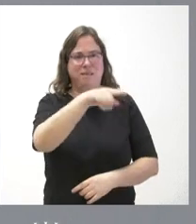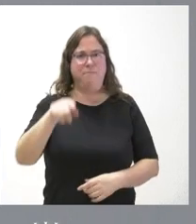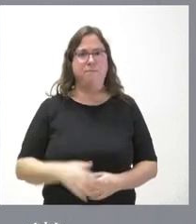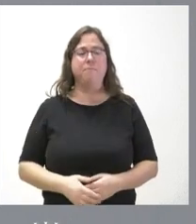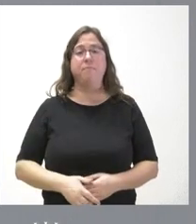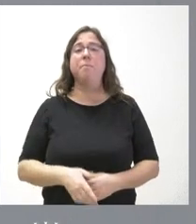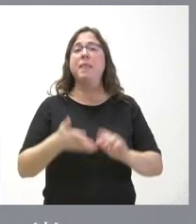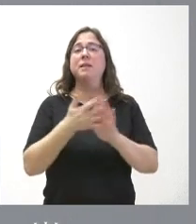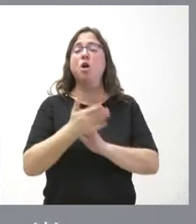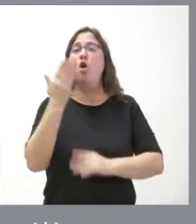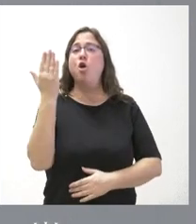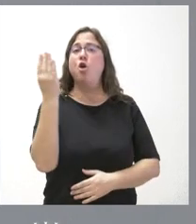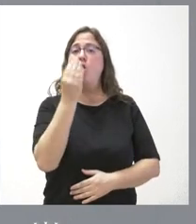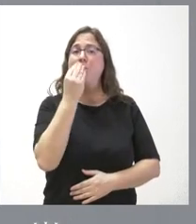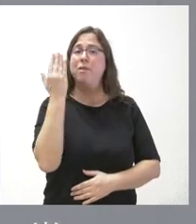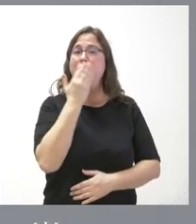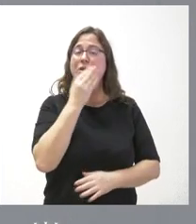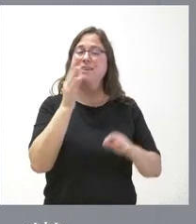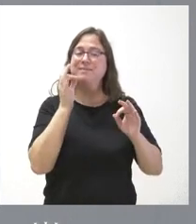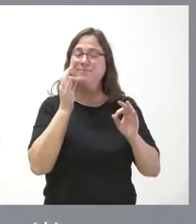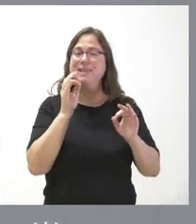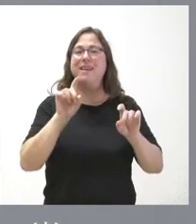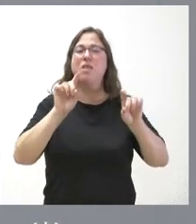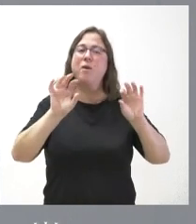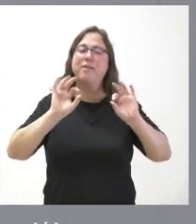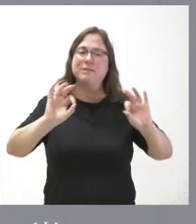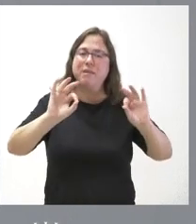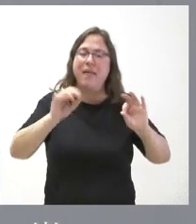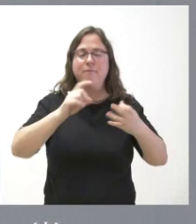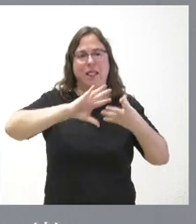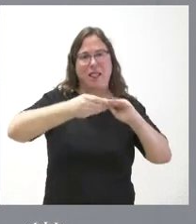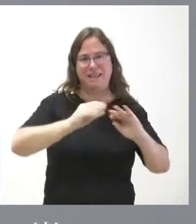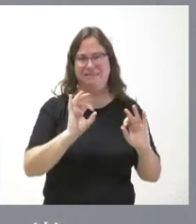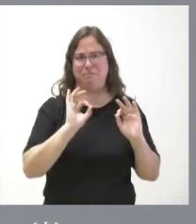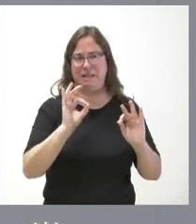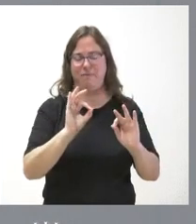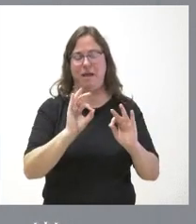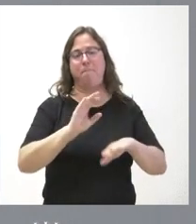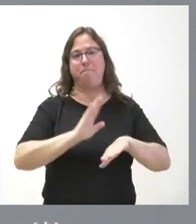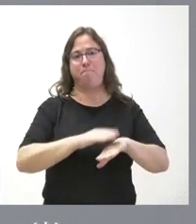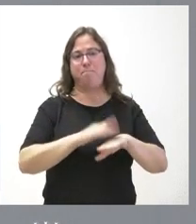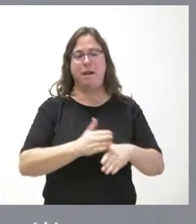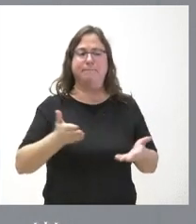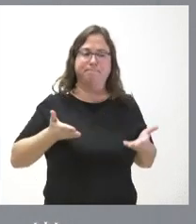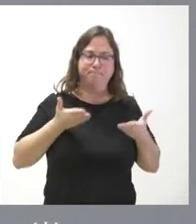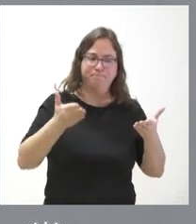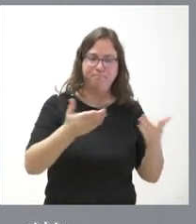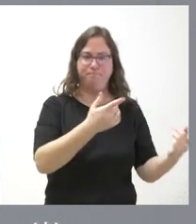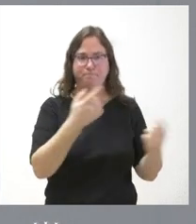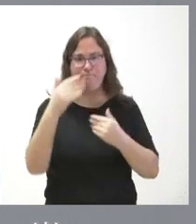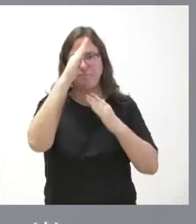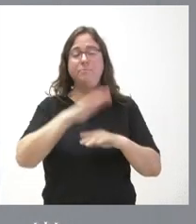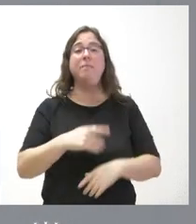de que los comedores escolares de educación especial requieren condiciones específicas, extraordinarias, para prestar esa atención. Por un lado,